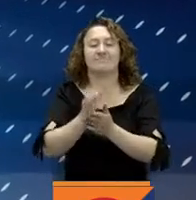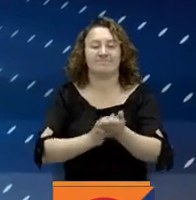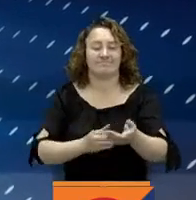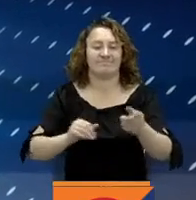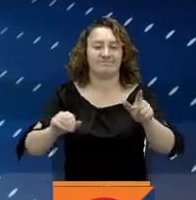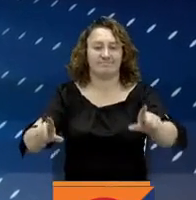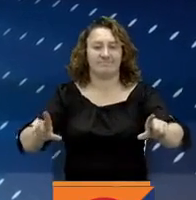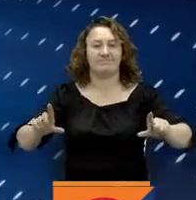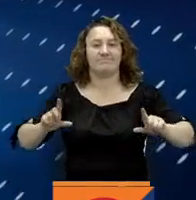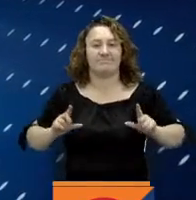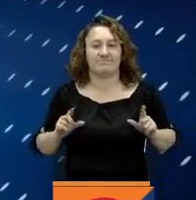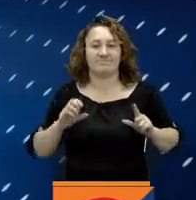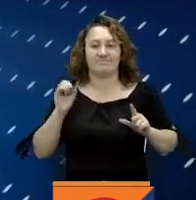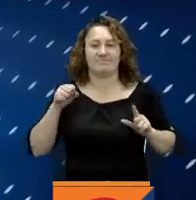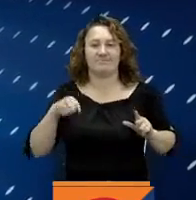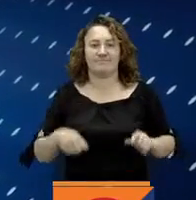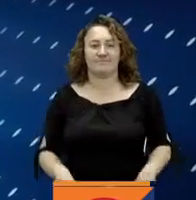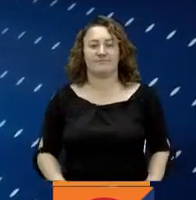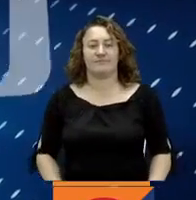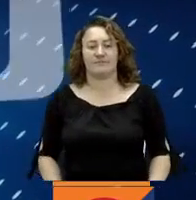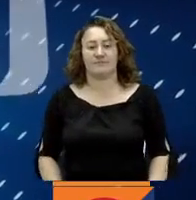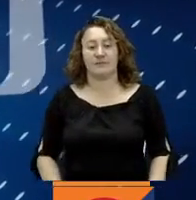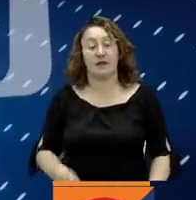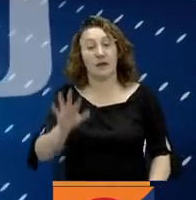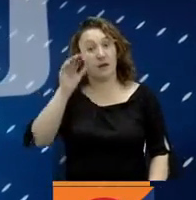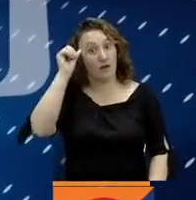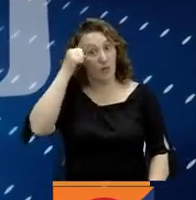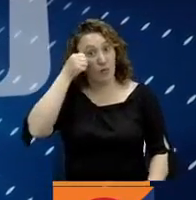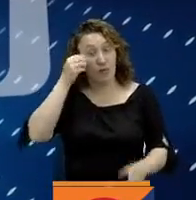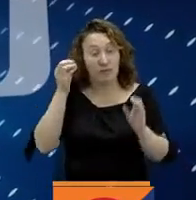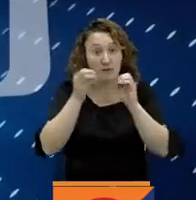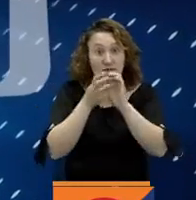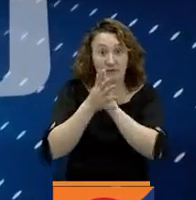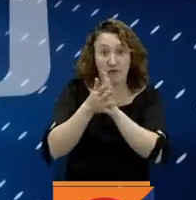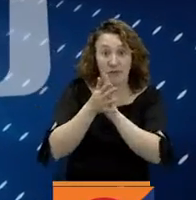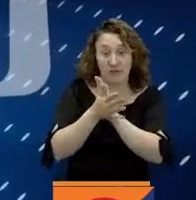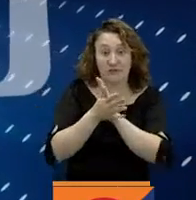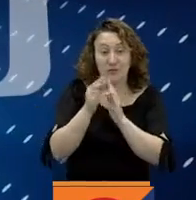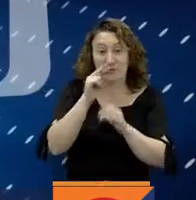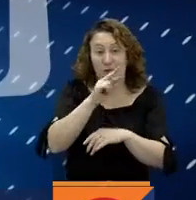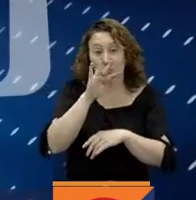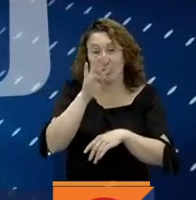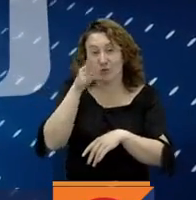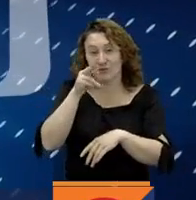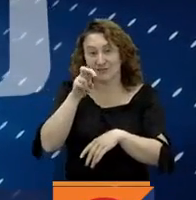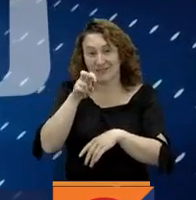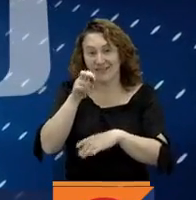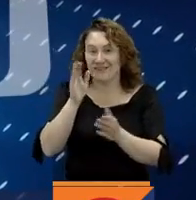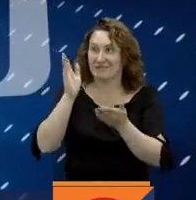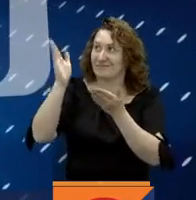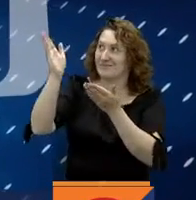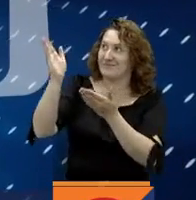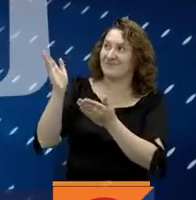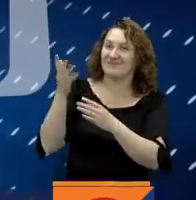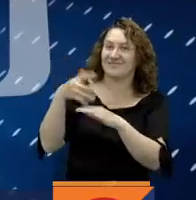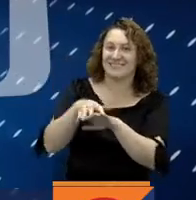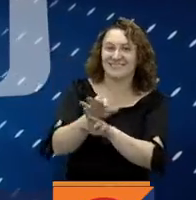certificado digital. Y muy importante, recuerde que si quieres seguir Informado 24 7, nos encuentra en todas nuestras redes sociales como RTBC Noticias.